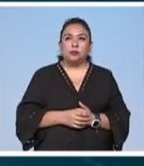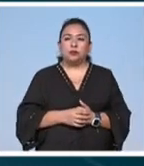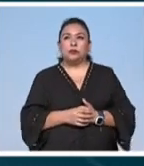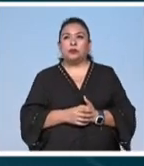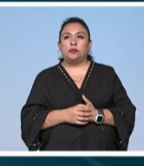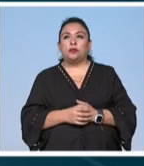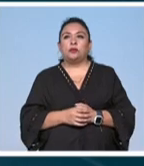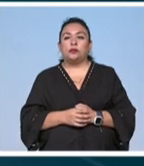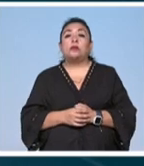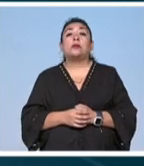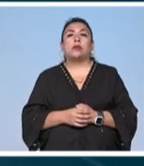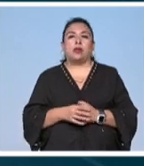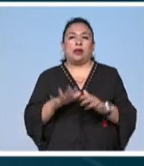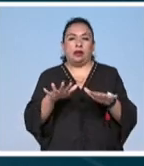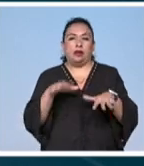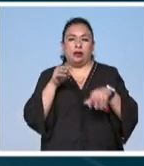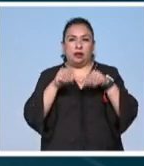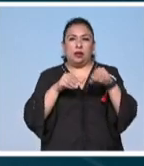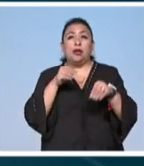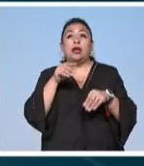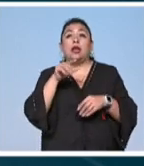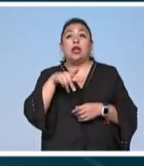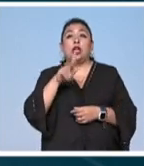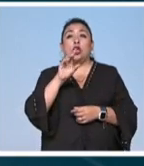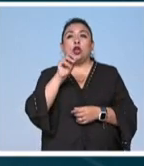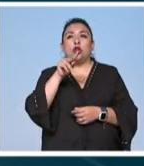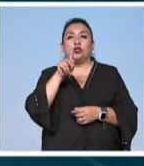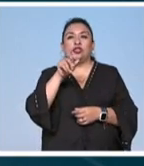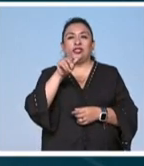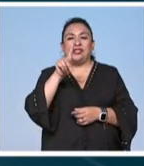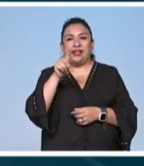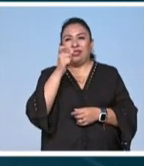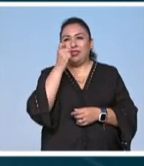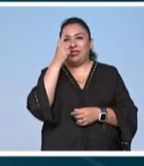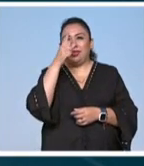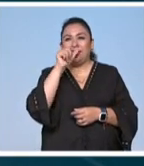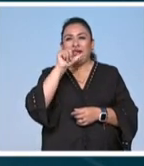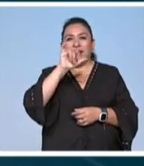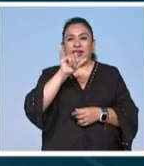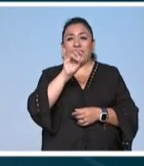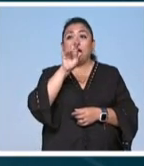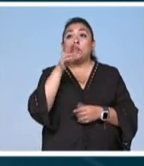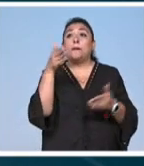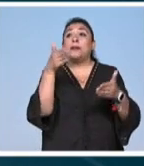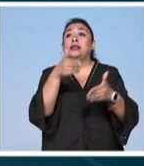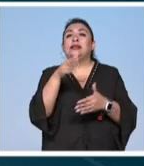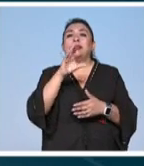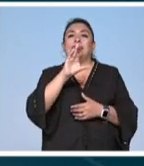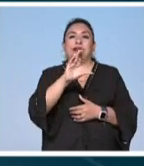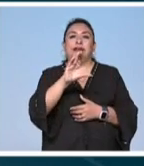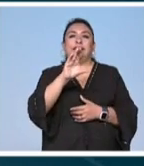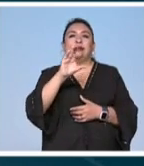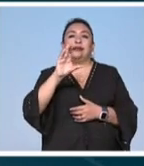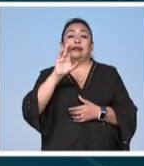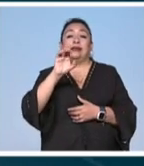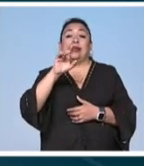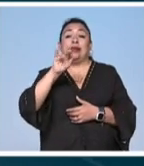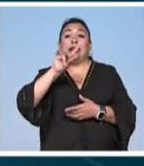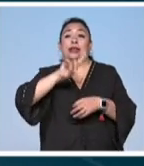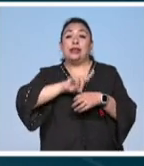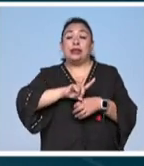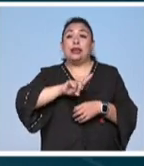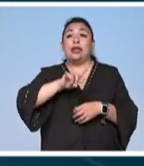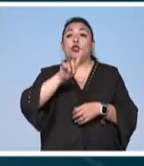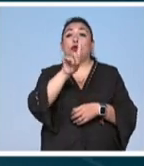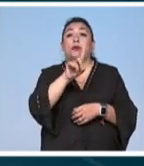espectáculo multidisciplinario concert del compositor alejandro preiser se presentará en el centro nacional de las artes el domingo